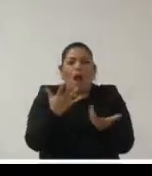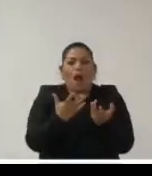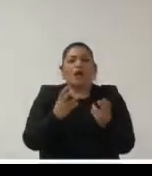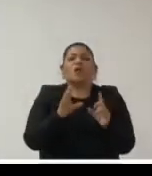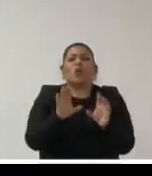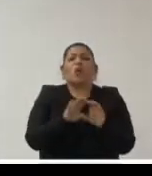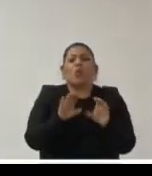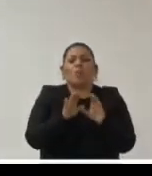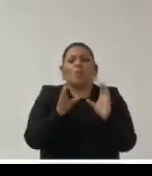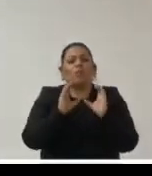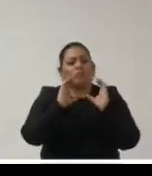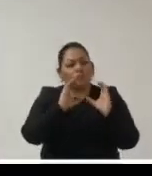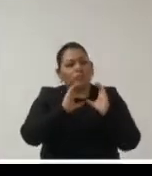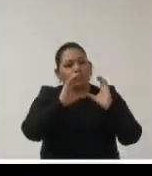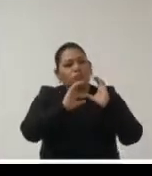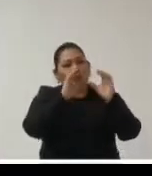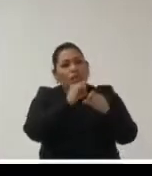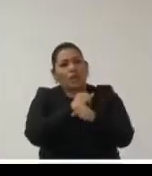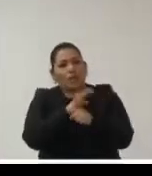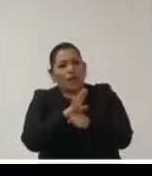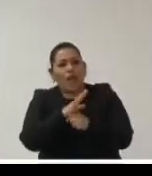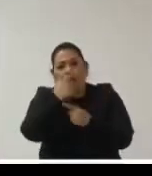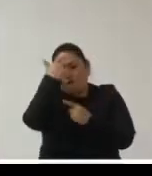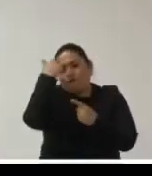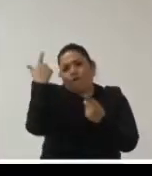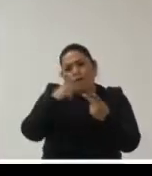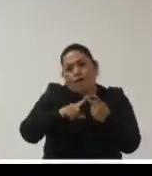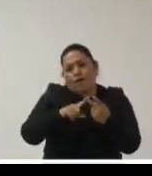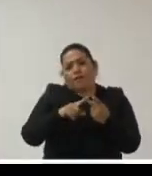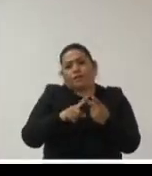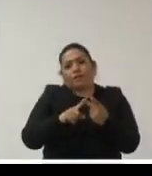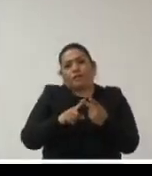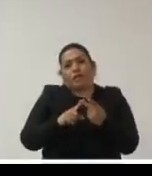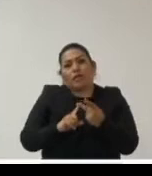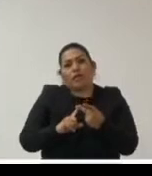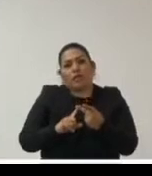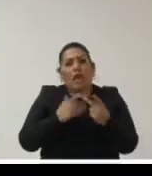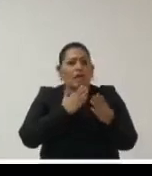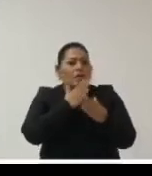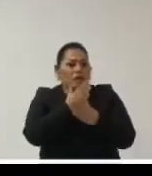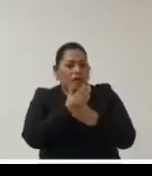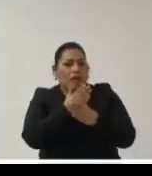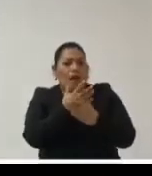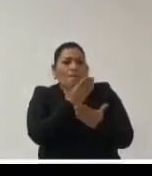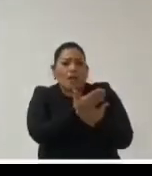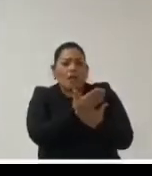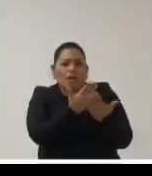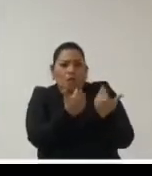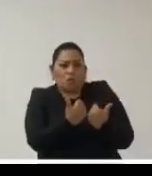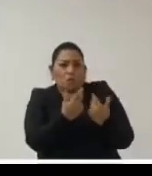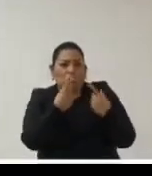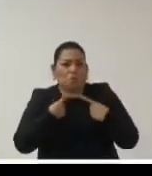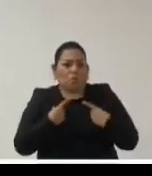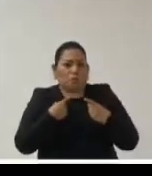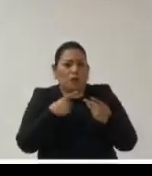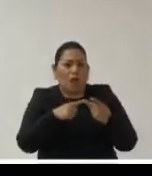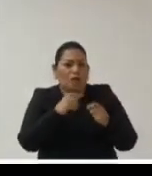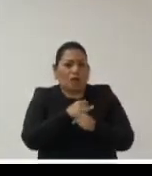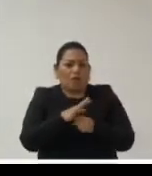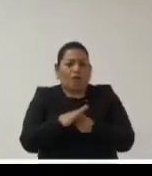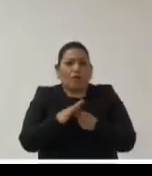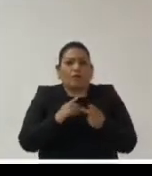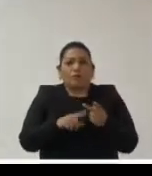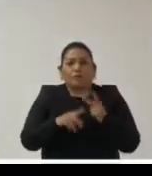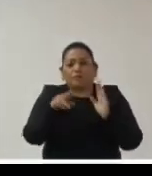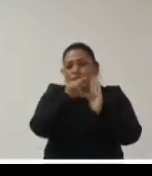datos personales la posibilidad de acceder a la información pública a veces la potencial colisión de derechos que yo creo que las normativas en